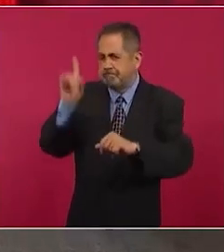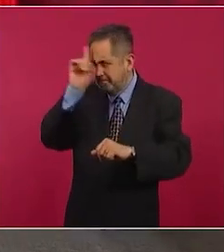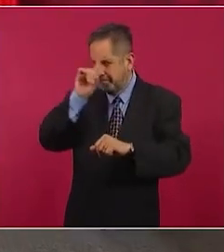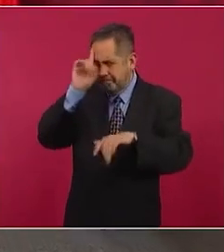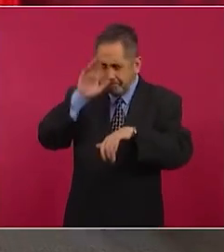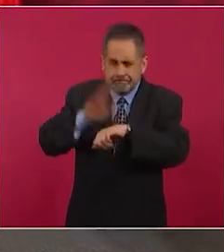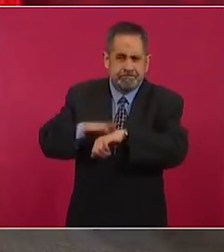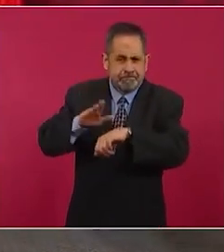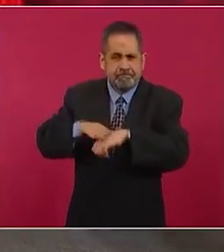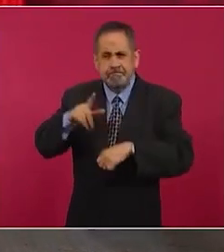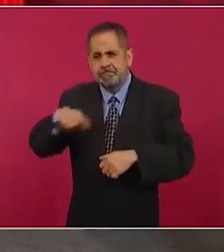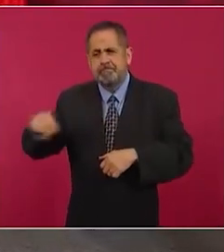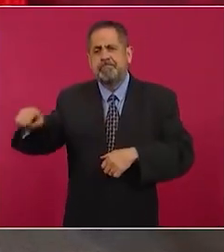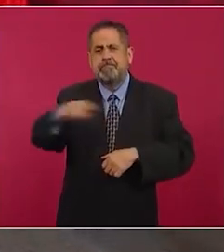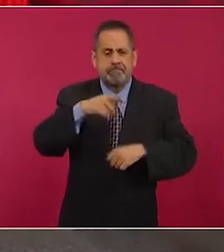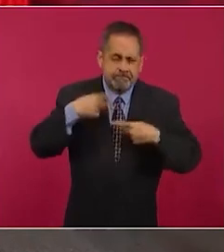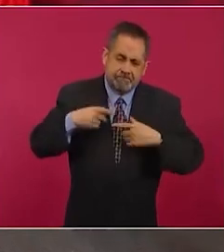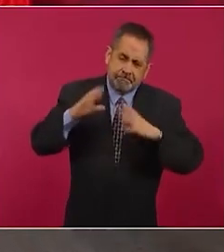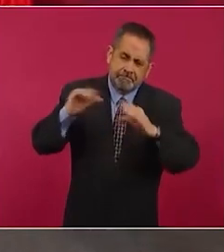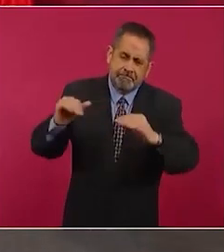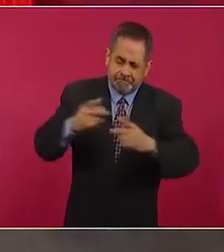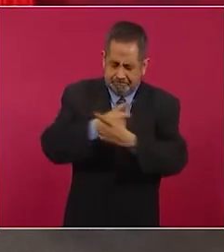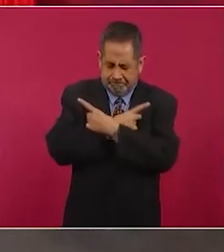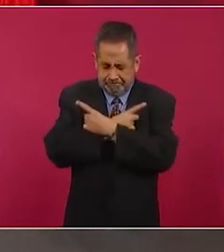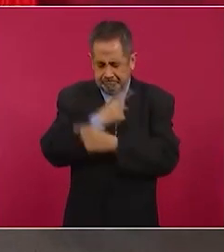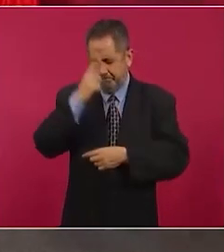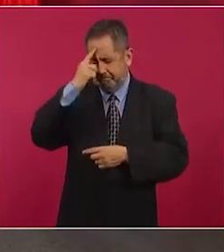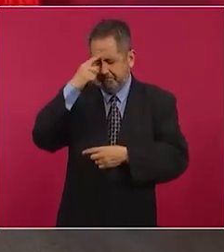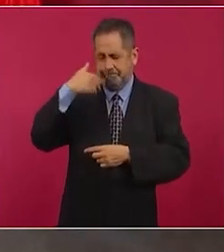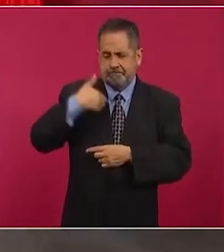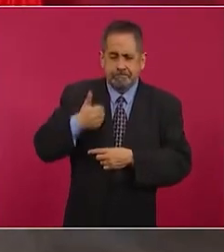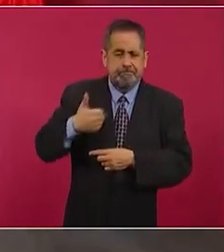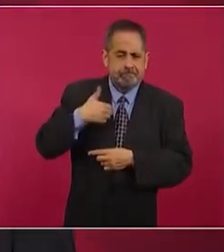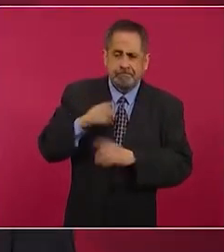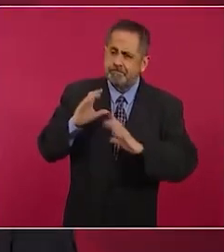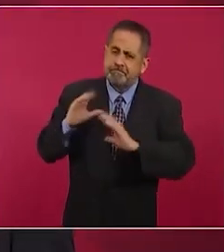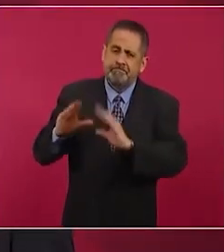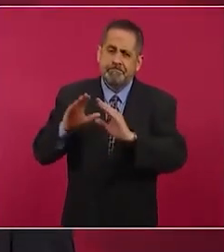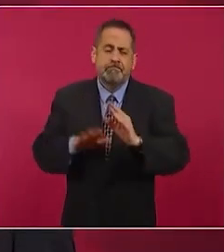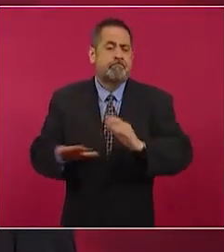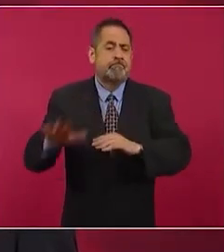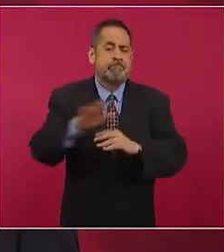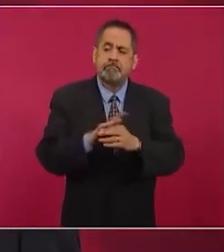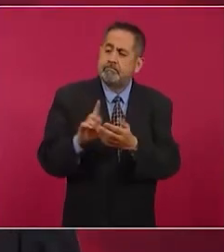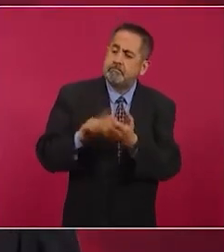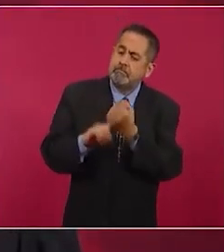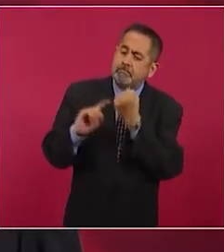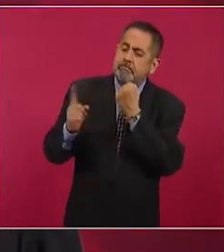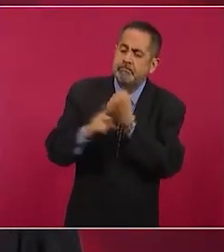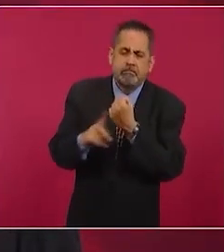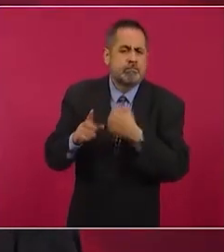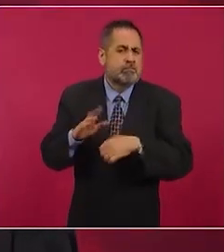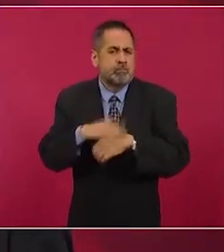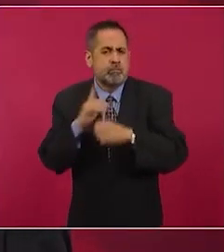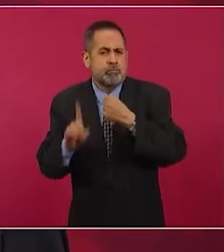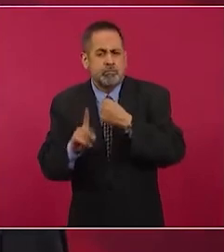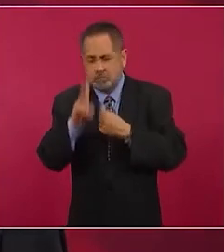y atendiendo los orígenes de la violencia,